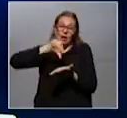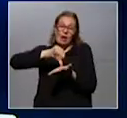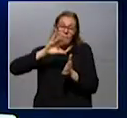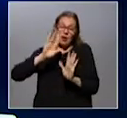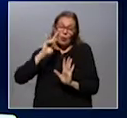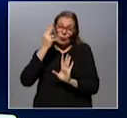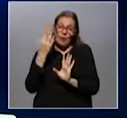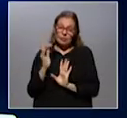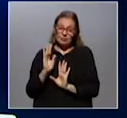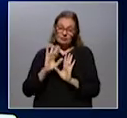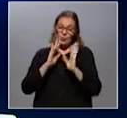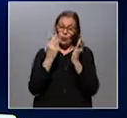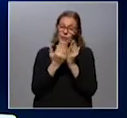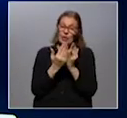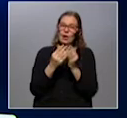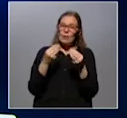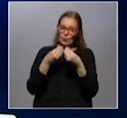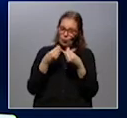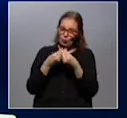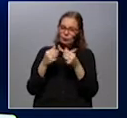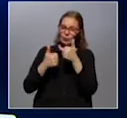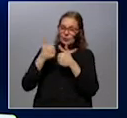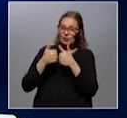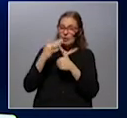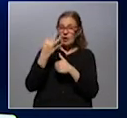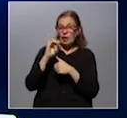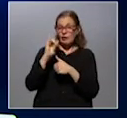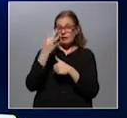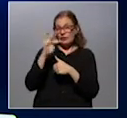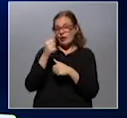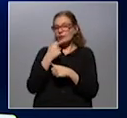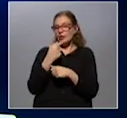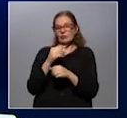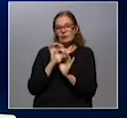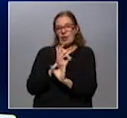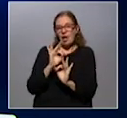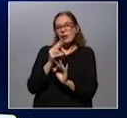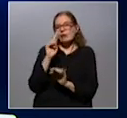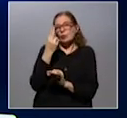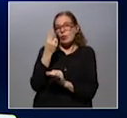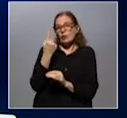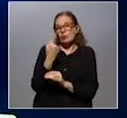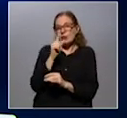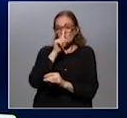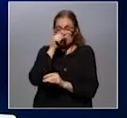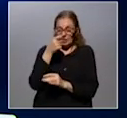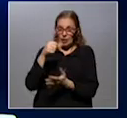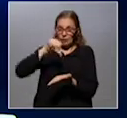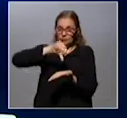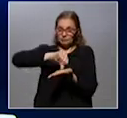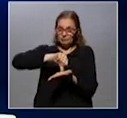sede, ¿no? De este Mundial Hay muchos competidores Todavía la FIFA No ha anunciado eso En todo caso Si Uruguay Es una de las sedes Será Montevideo